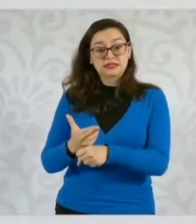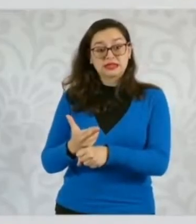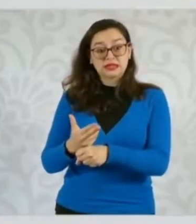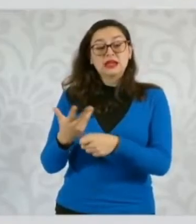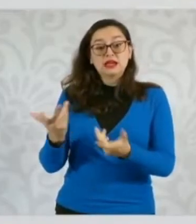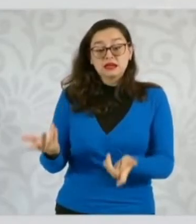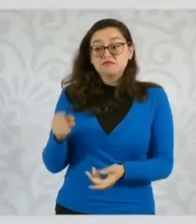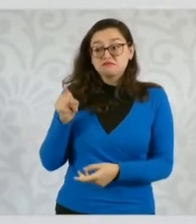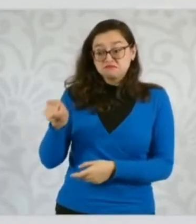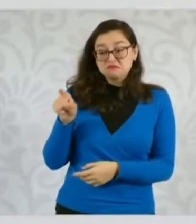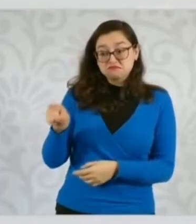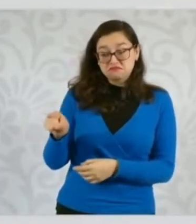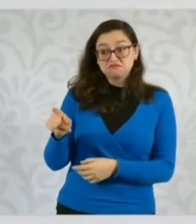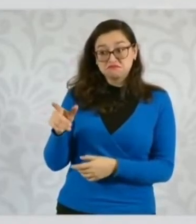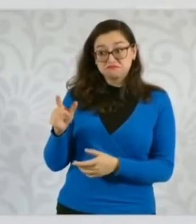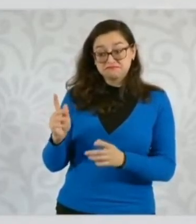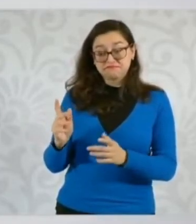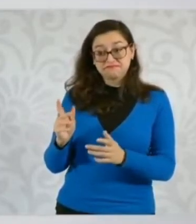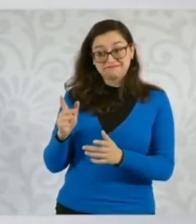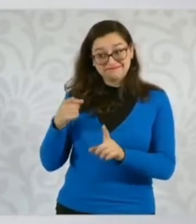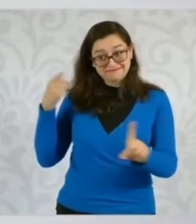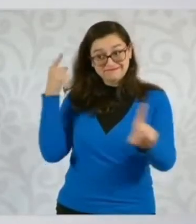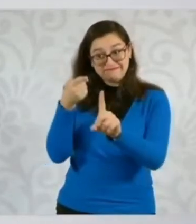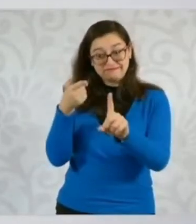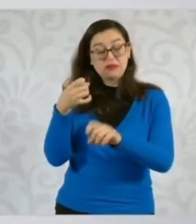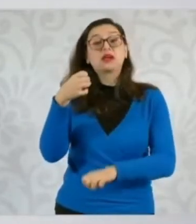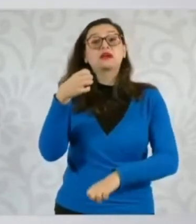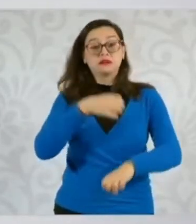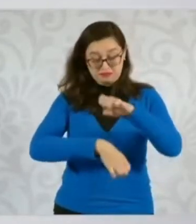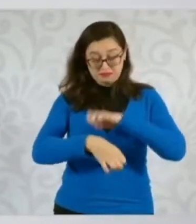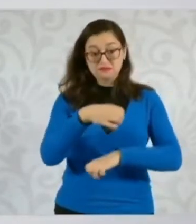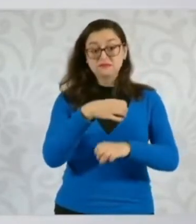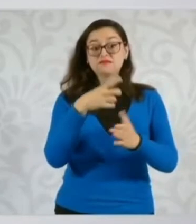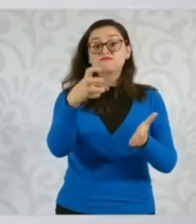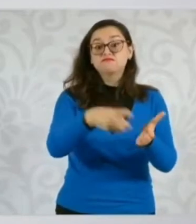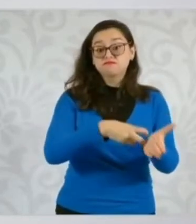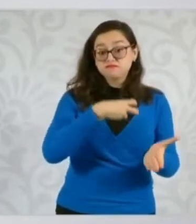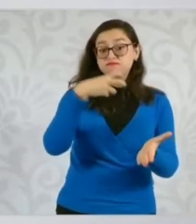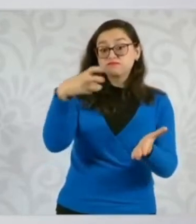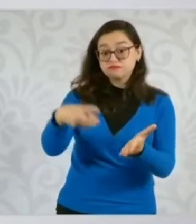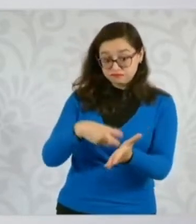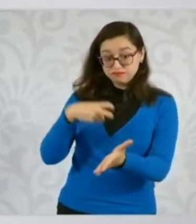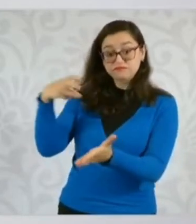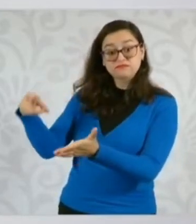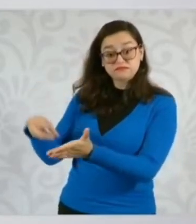en ello en varios sentidos. Uno,